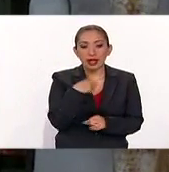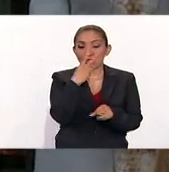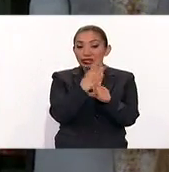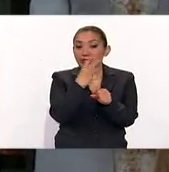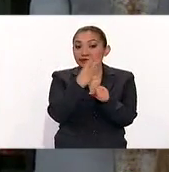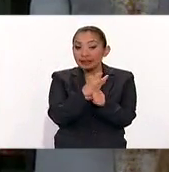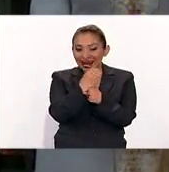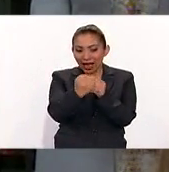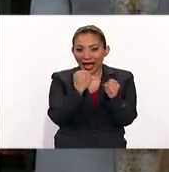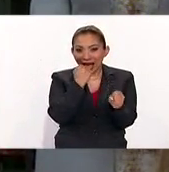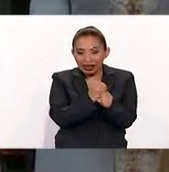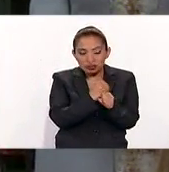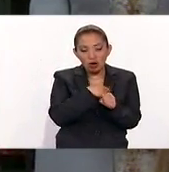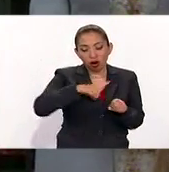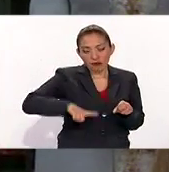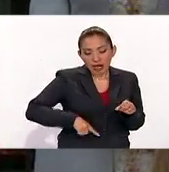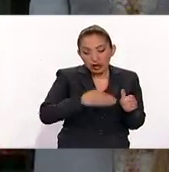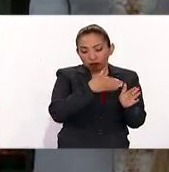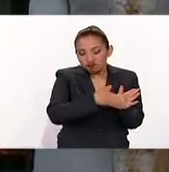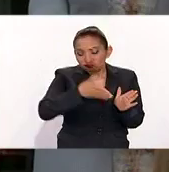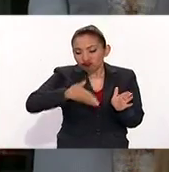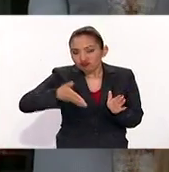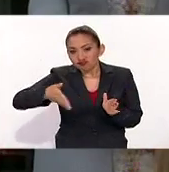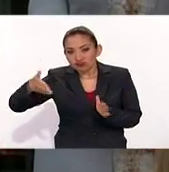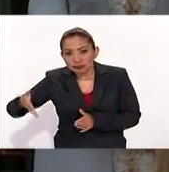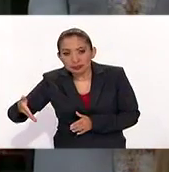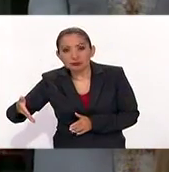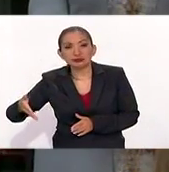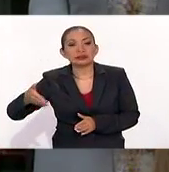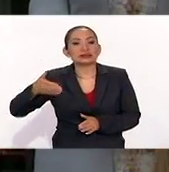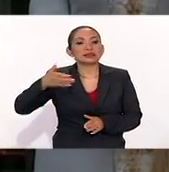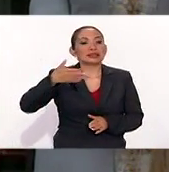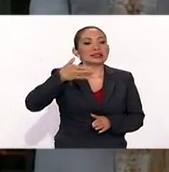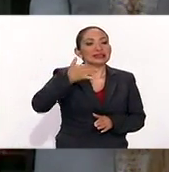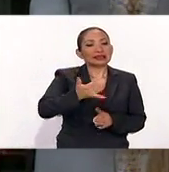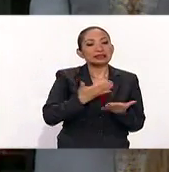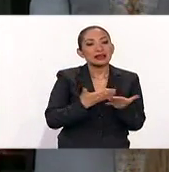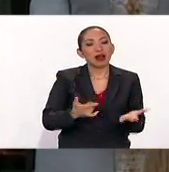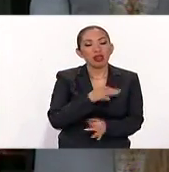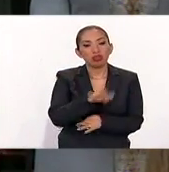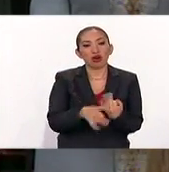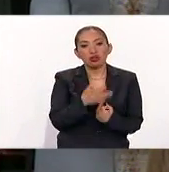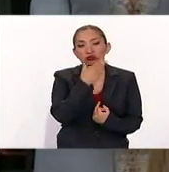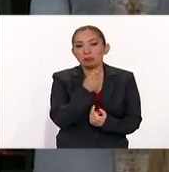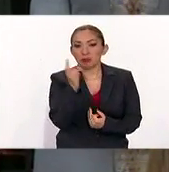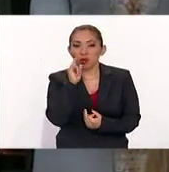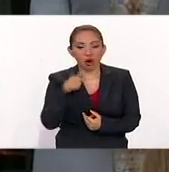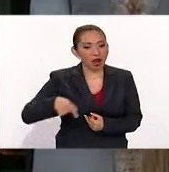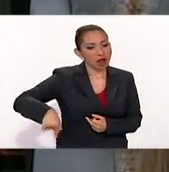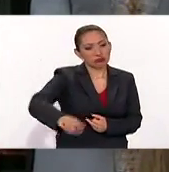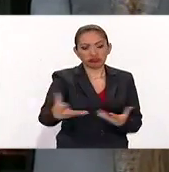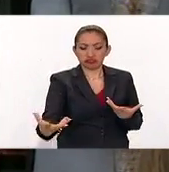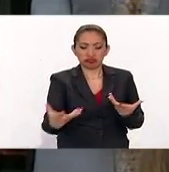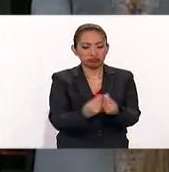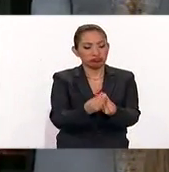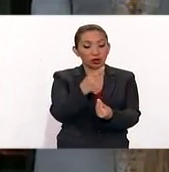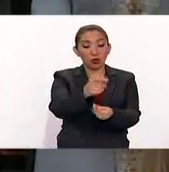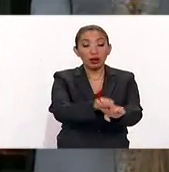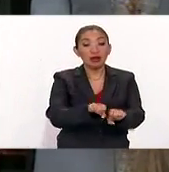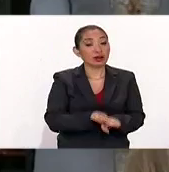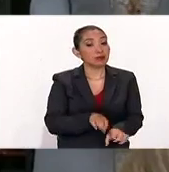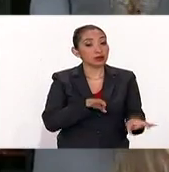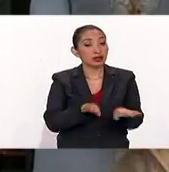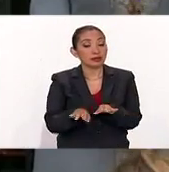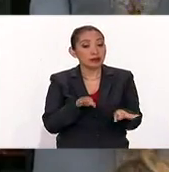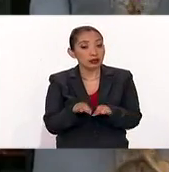tercer año de esta administración y en la que todas y todos formamos parte de un equipo